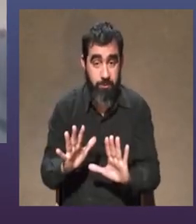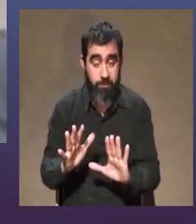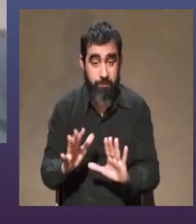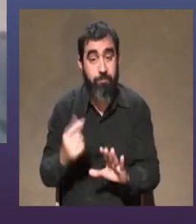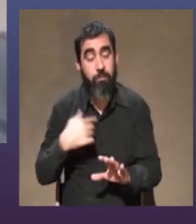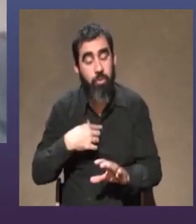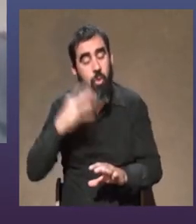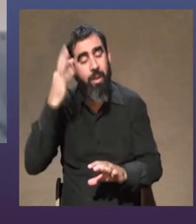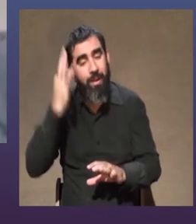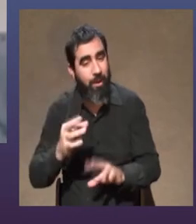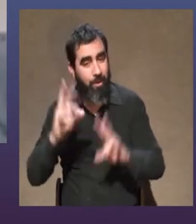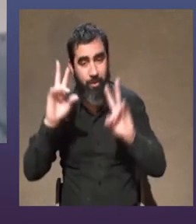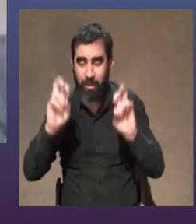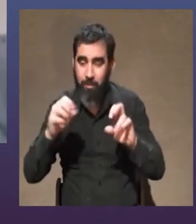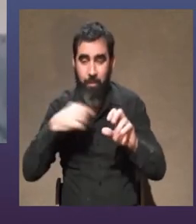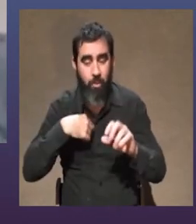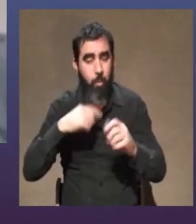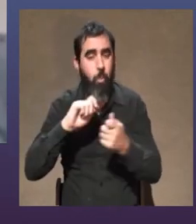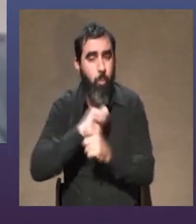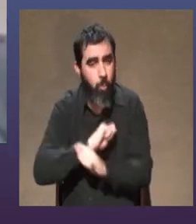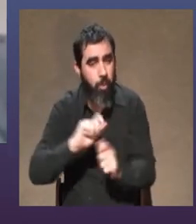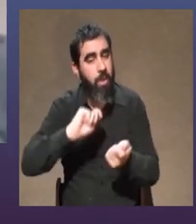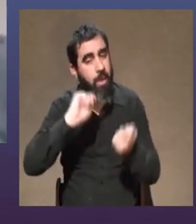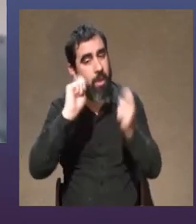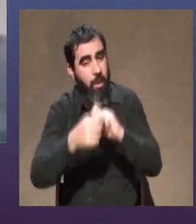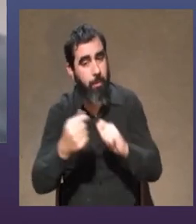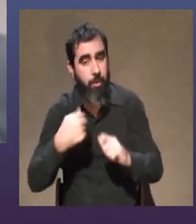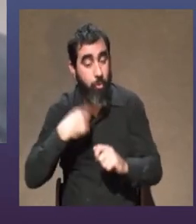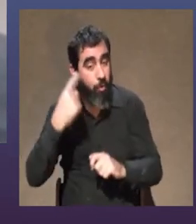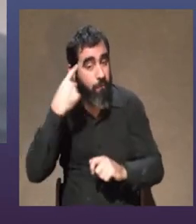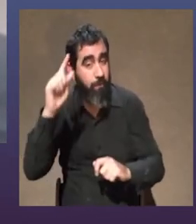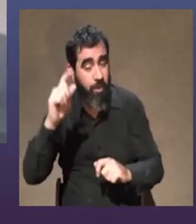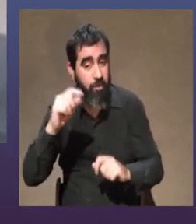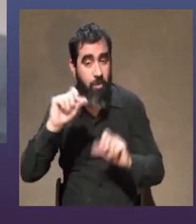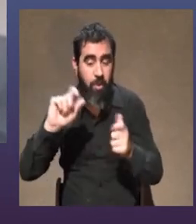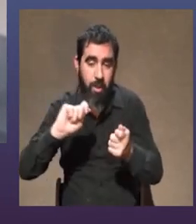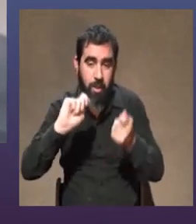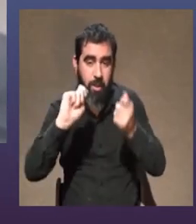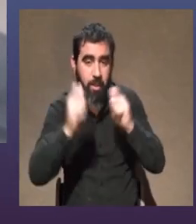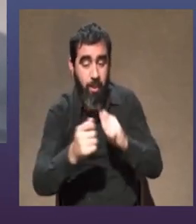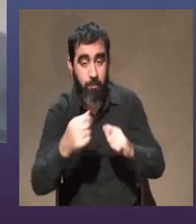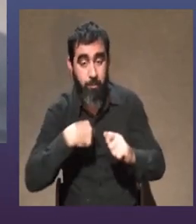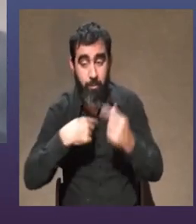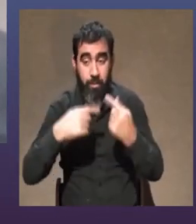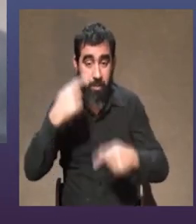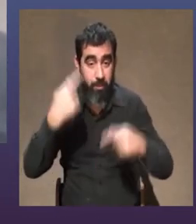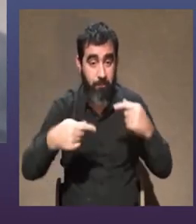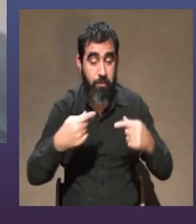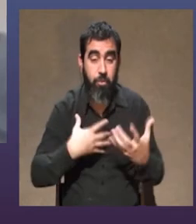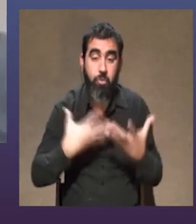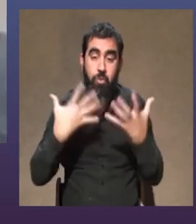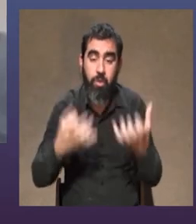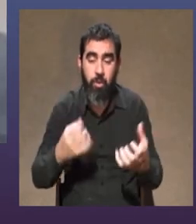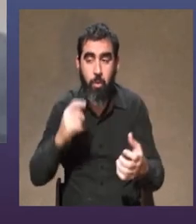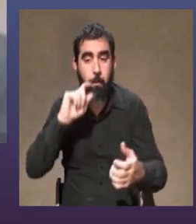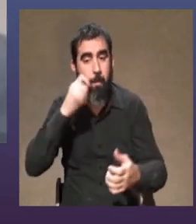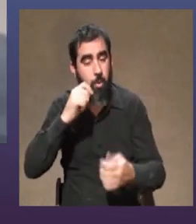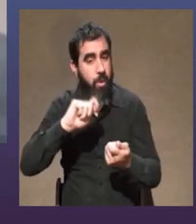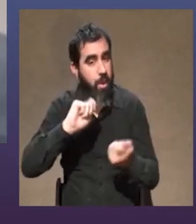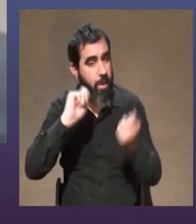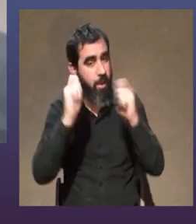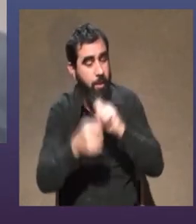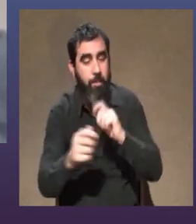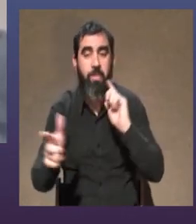más allá de todo lo que podamos cambiar como creadores como yo decía de ser mutantes como yo quiero ser y me gusta ser y